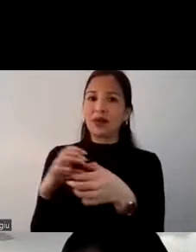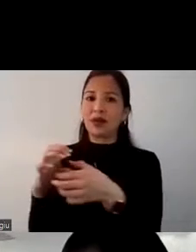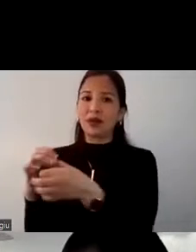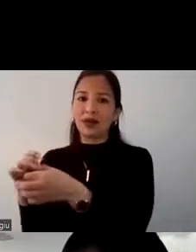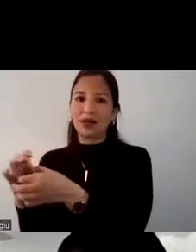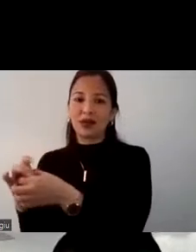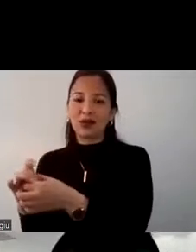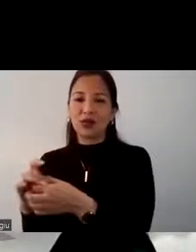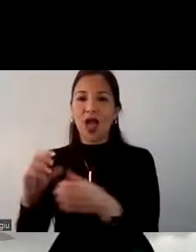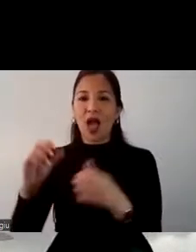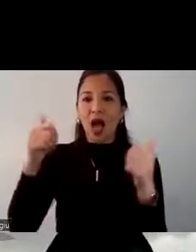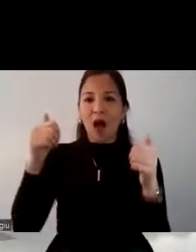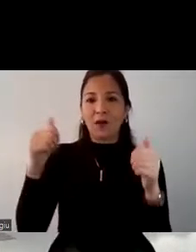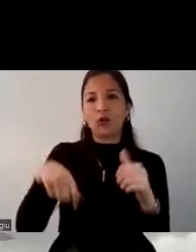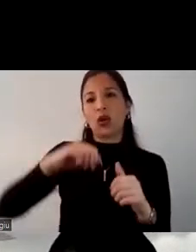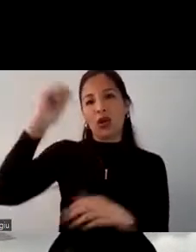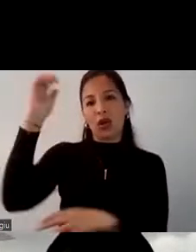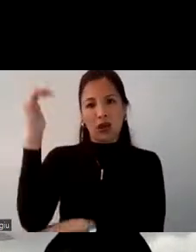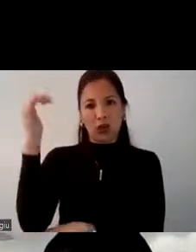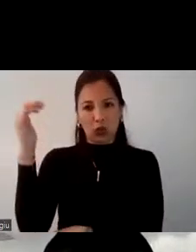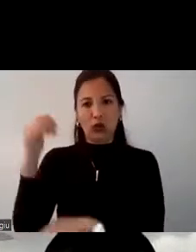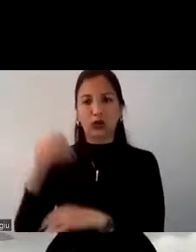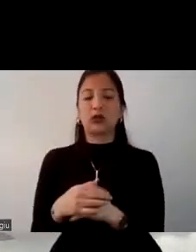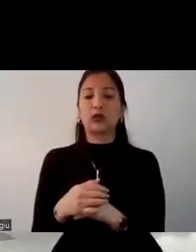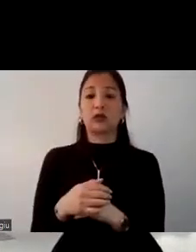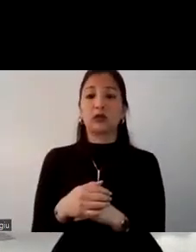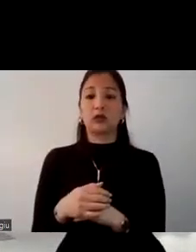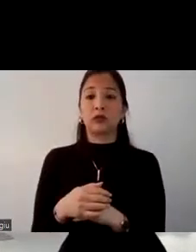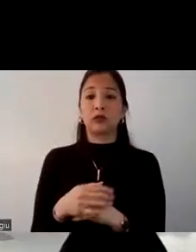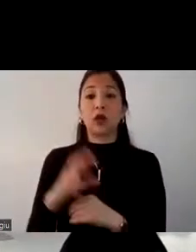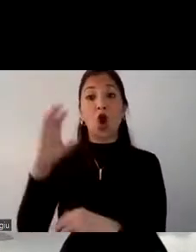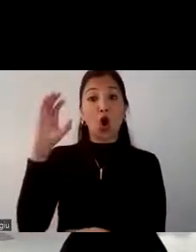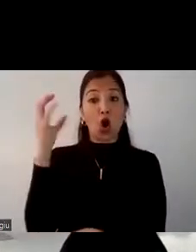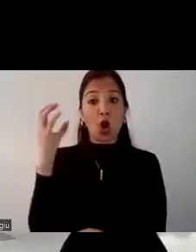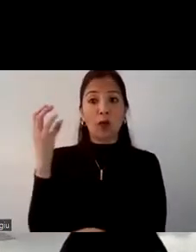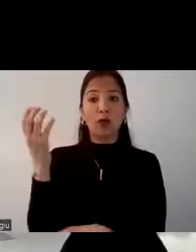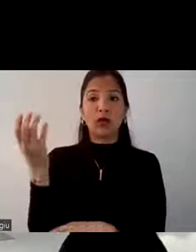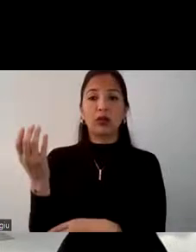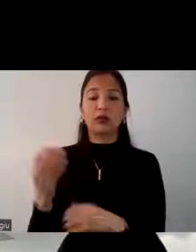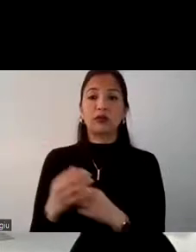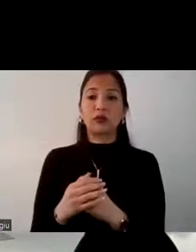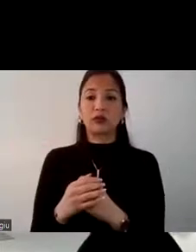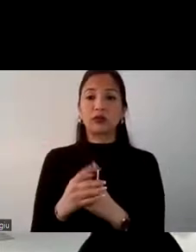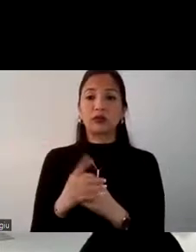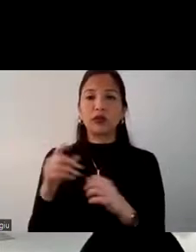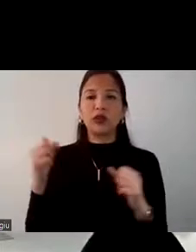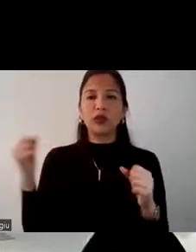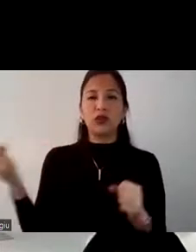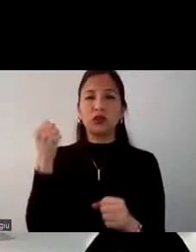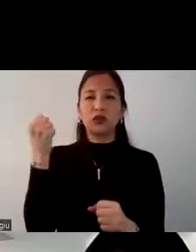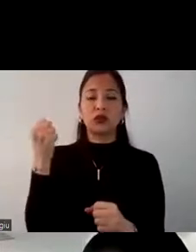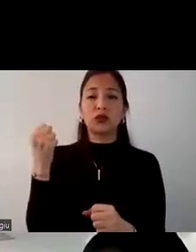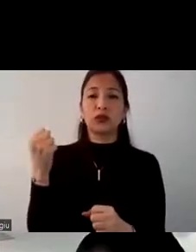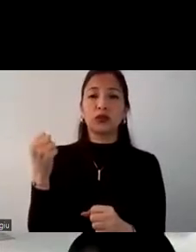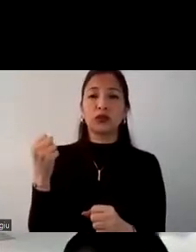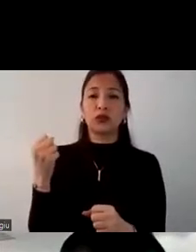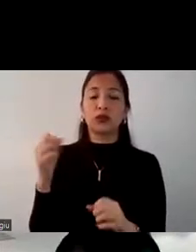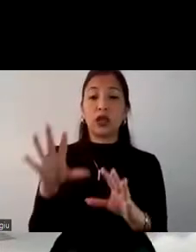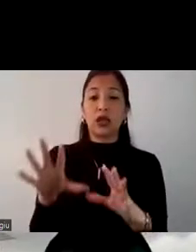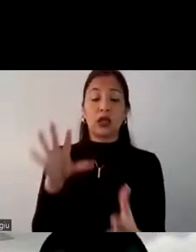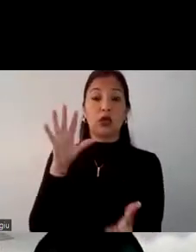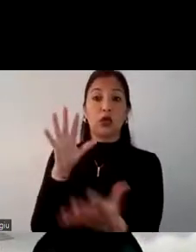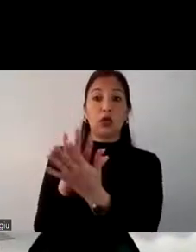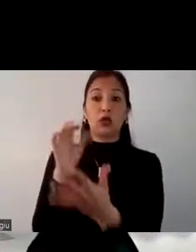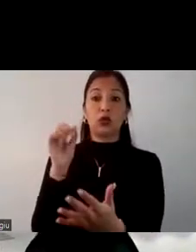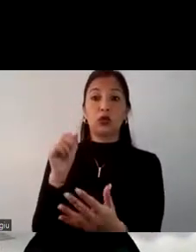actividades de aventura y naturaleza. Sin embargo, Colombia tiene una muy fuerte exclusividad con